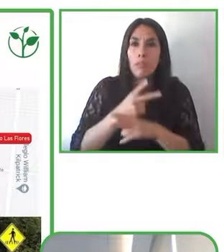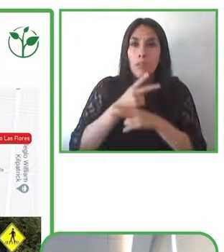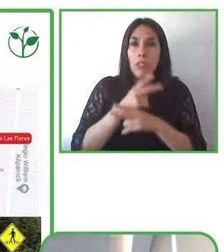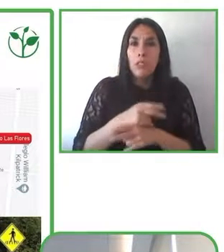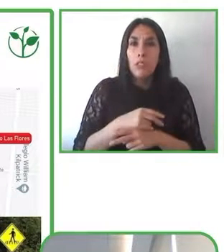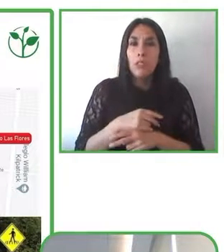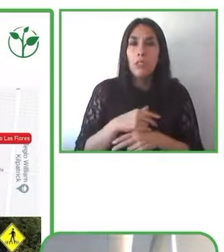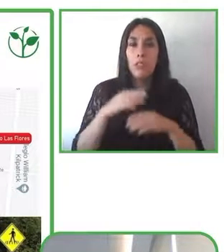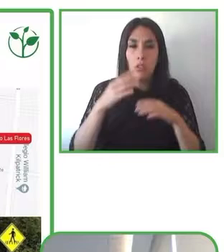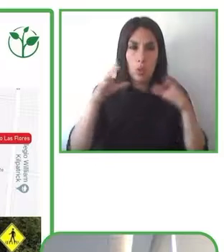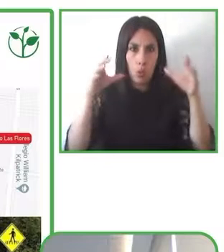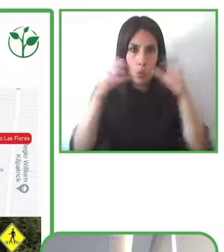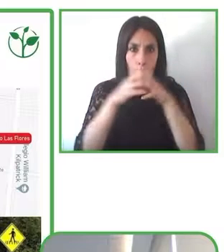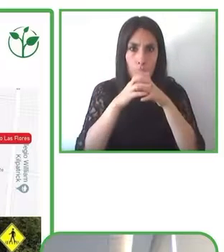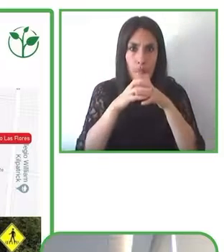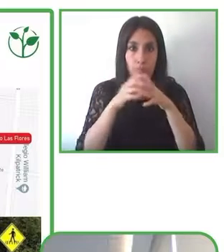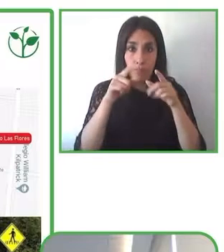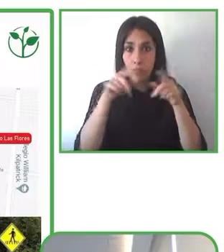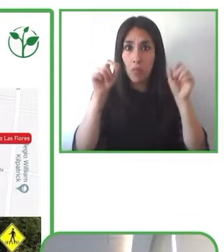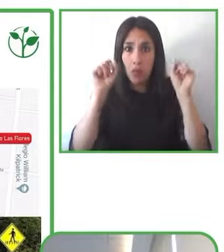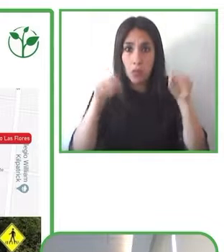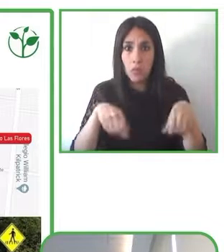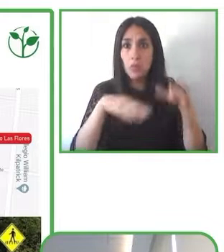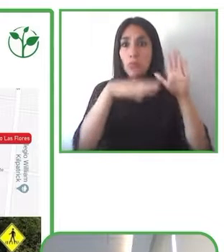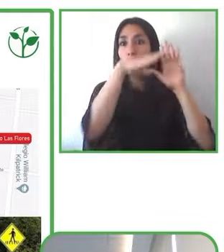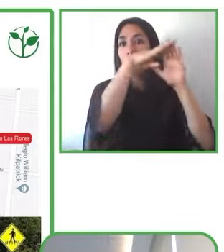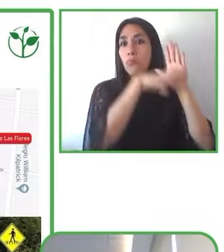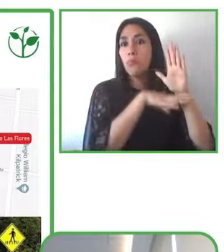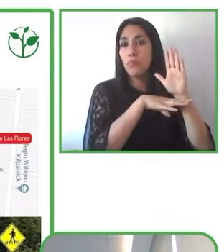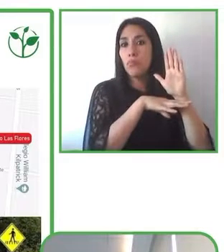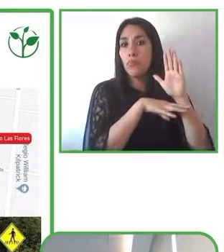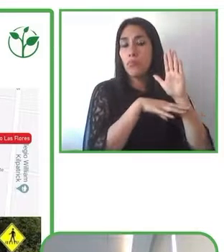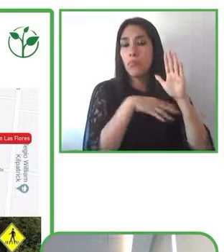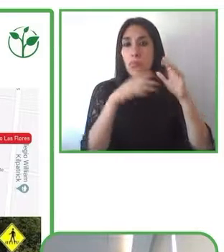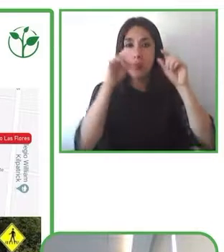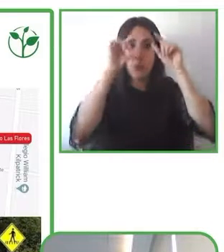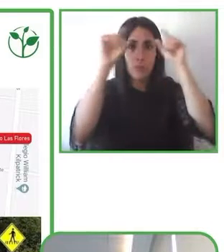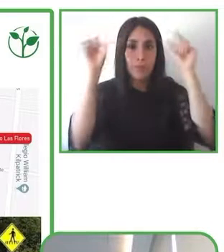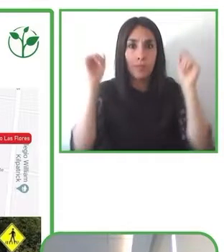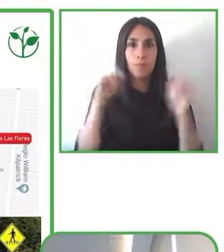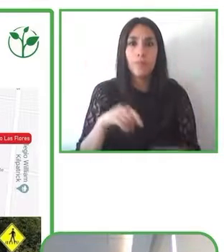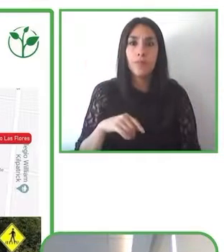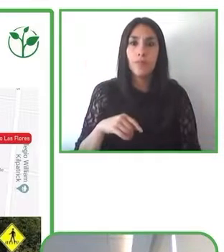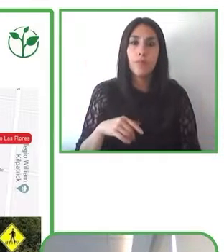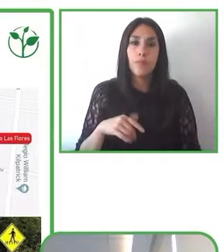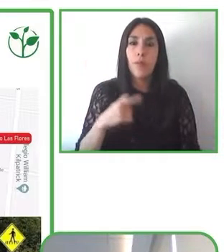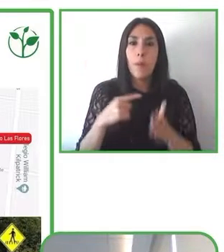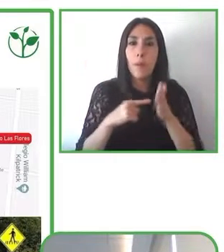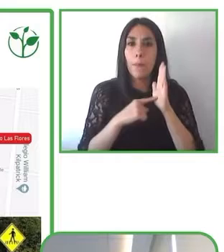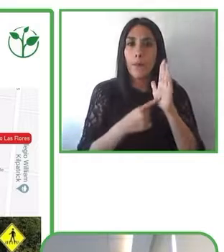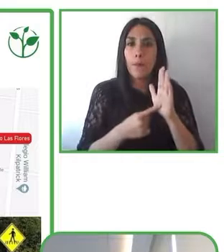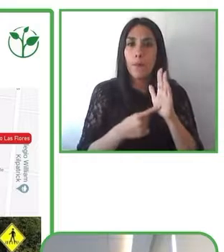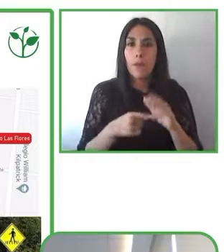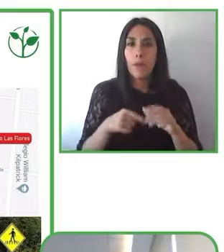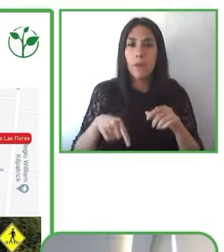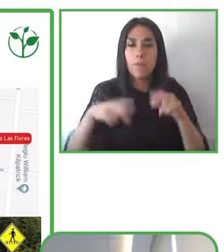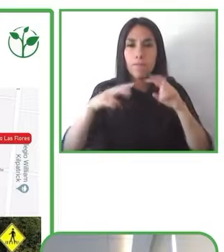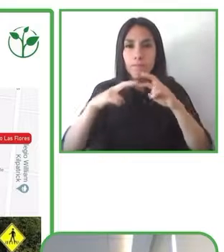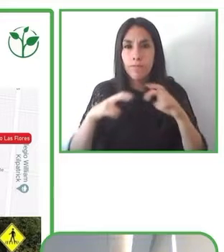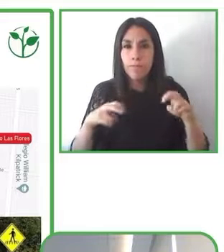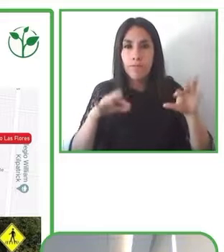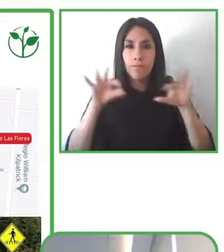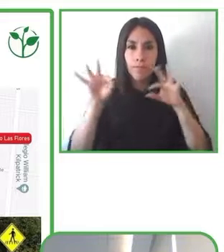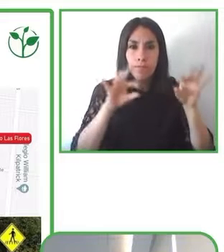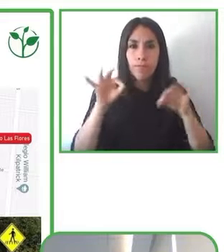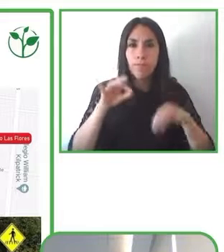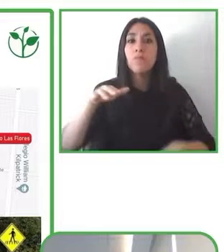los artículos donde se analizan los casos puntuales que vamos recogiendo en terreno esta información va quedando en la